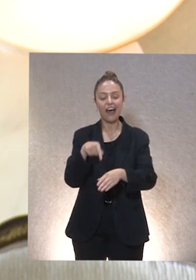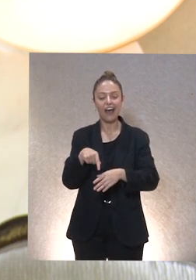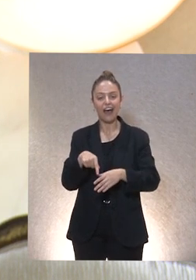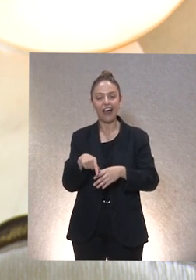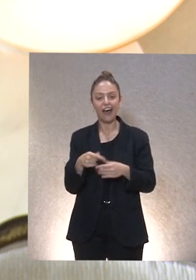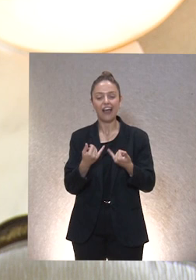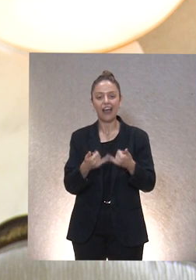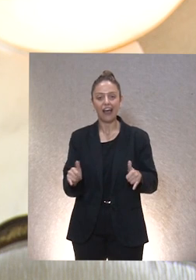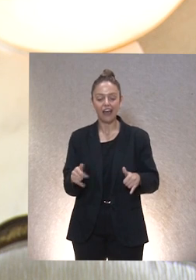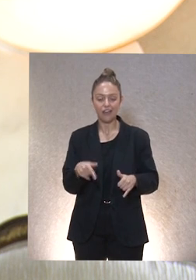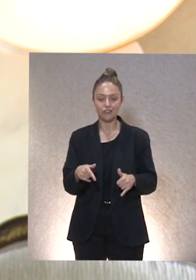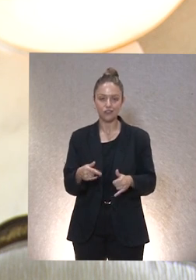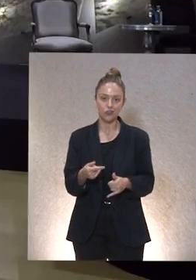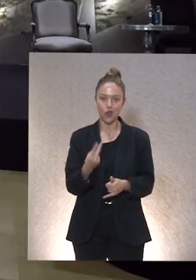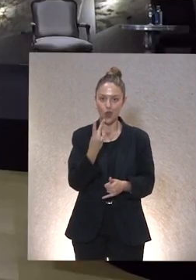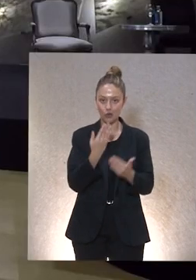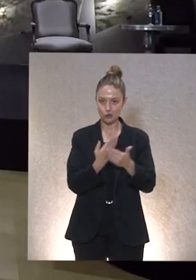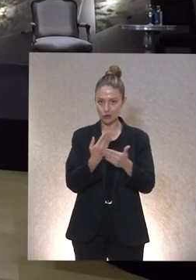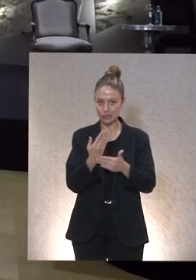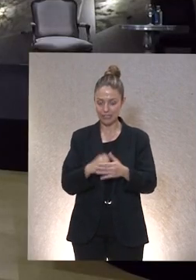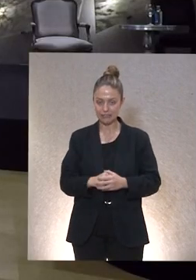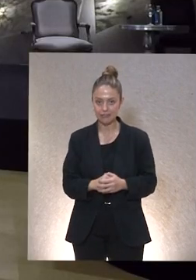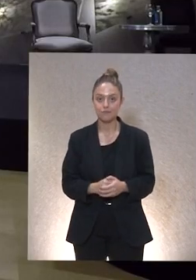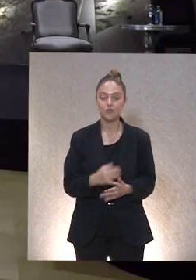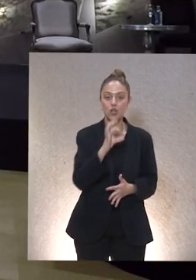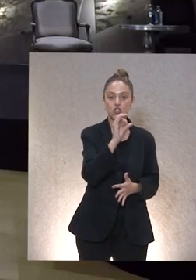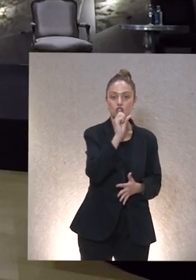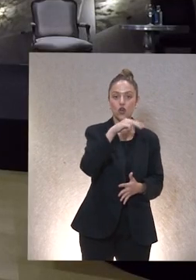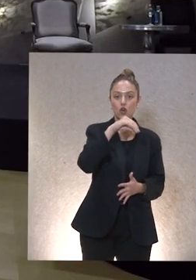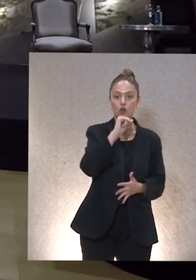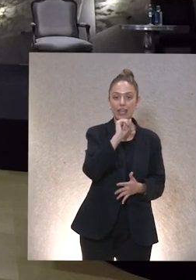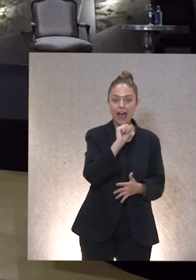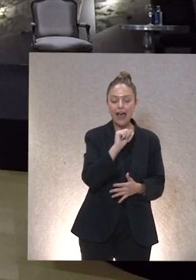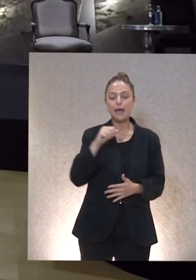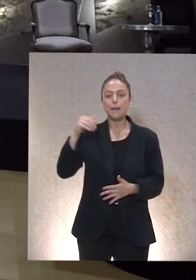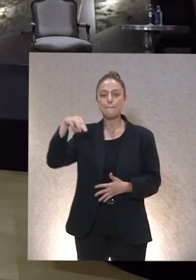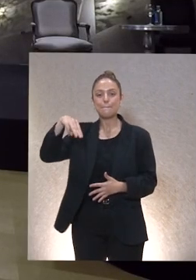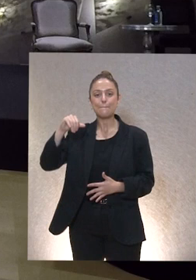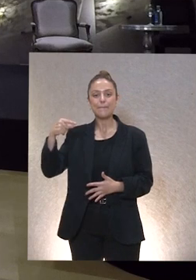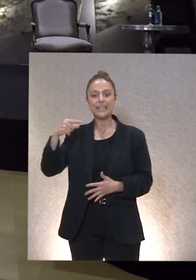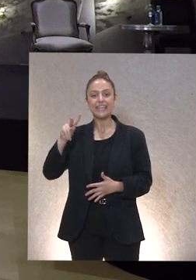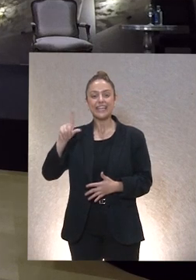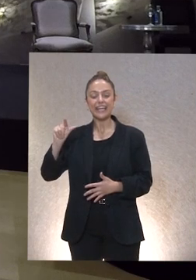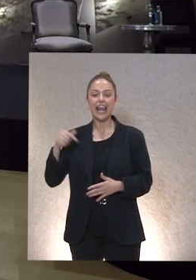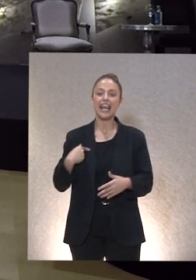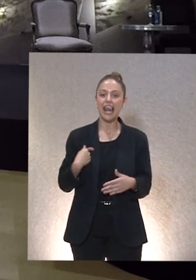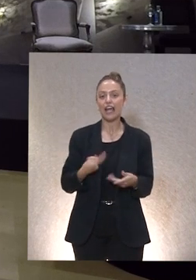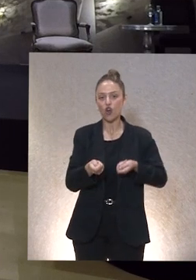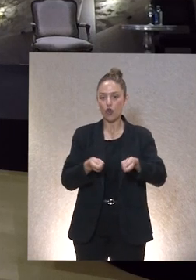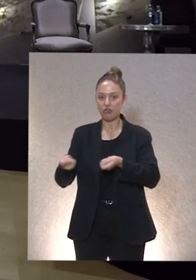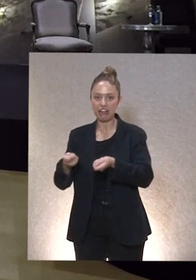en estos dos días. Sonia y Miguel van a ser los presentadores de todo el acto. Bienvenidos.